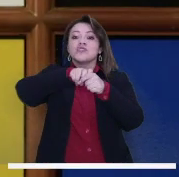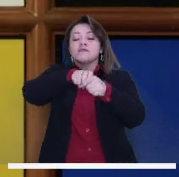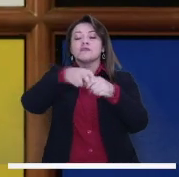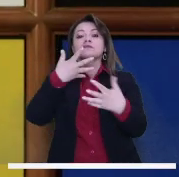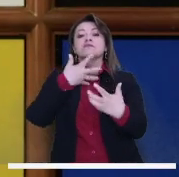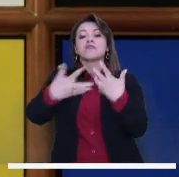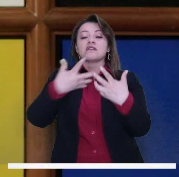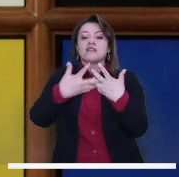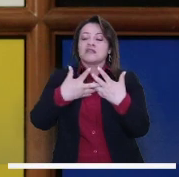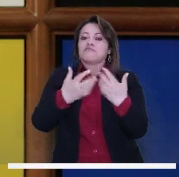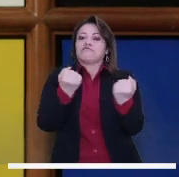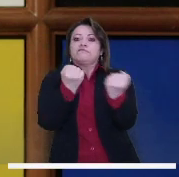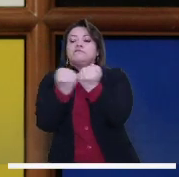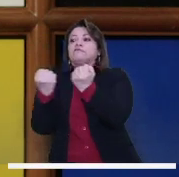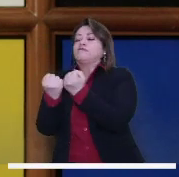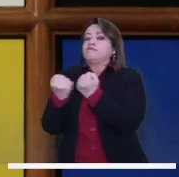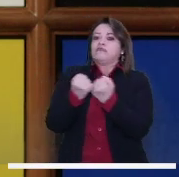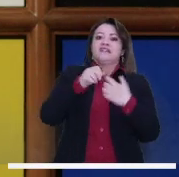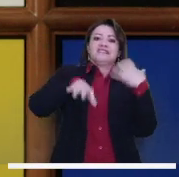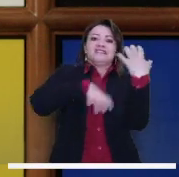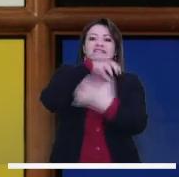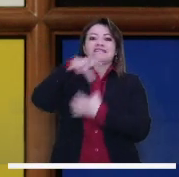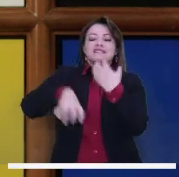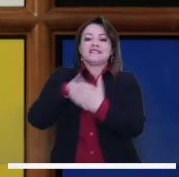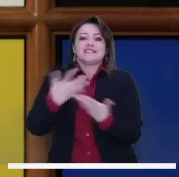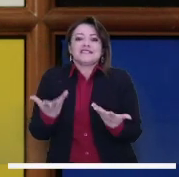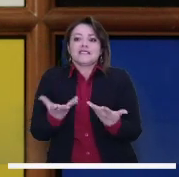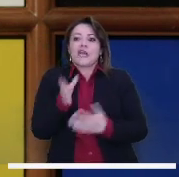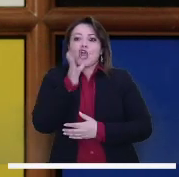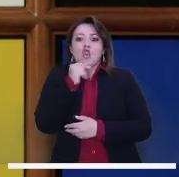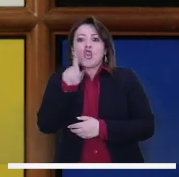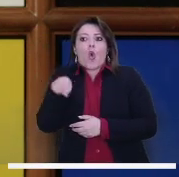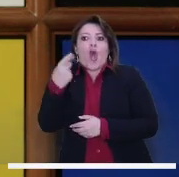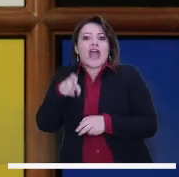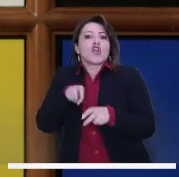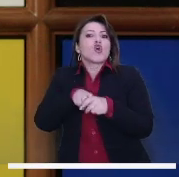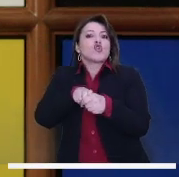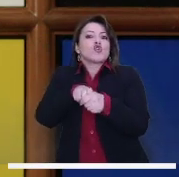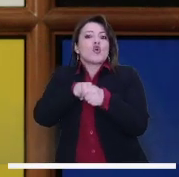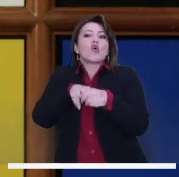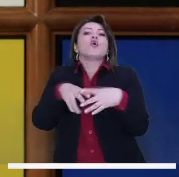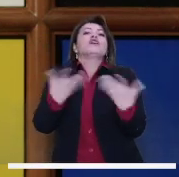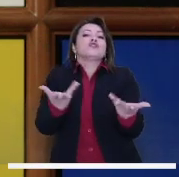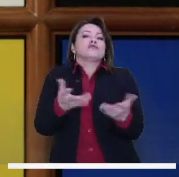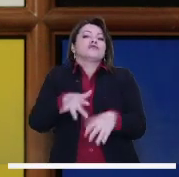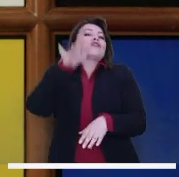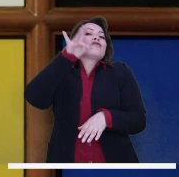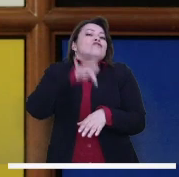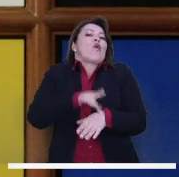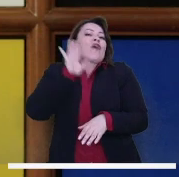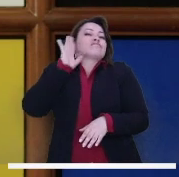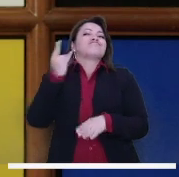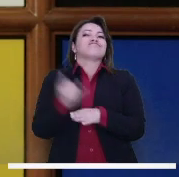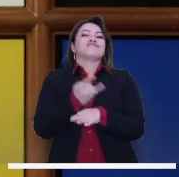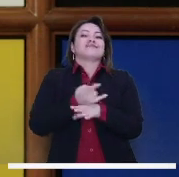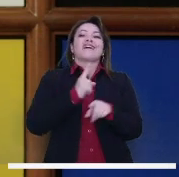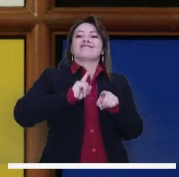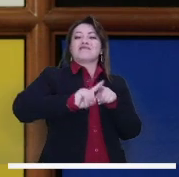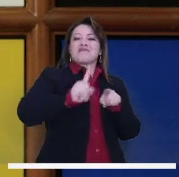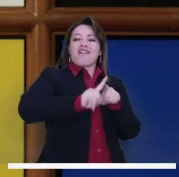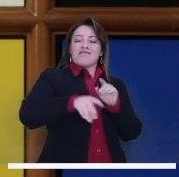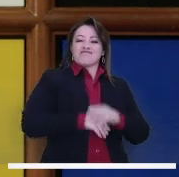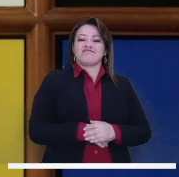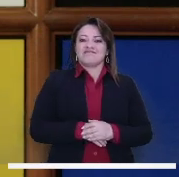sistema de transporte masivo que está colapsado. Y está colapsado porque no tenemos otras alternativas distintas a Transmilenio para podernos movilizar.